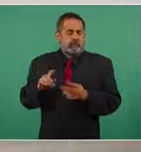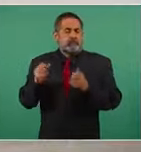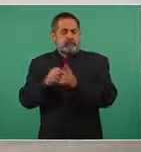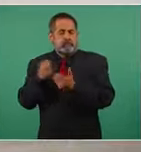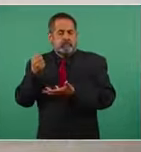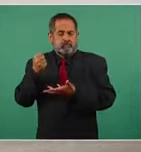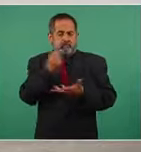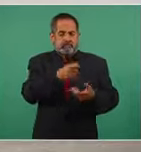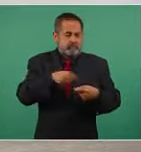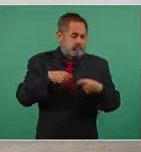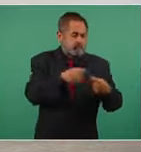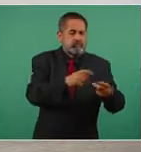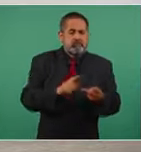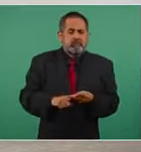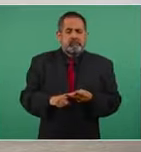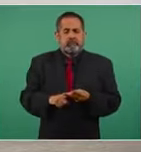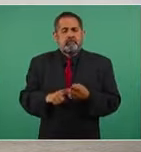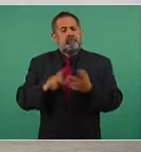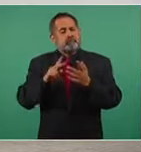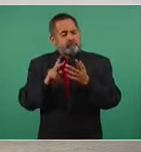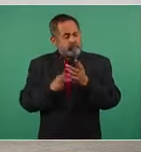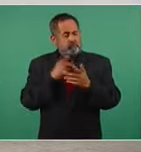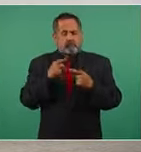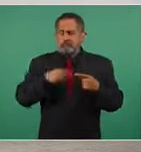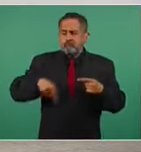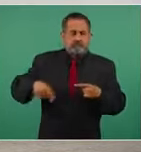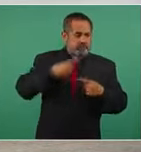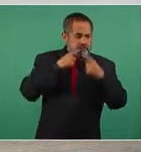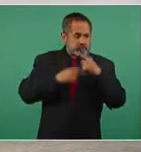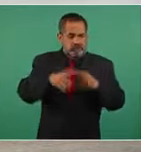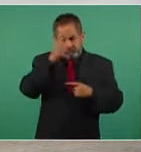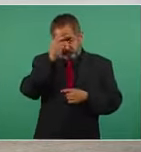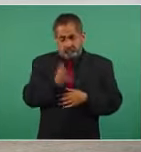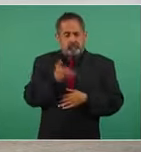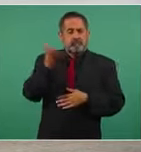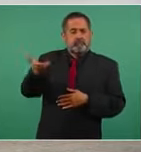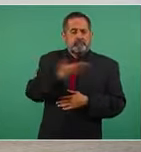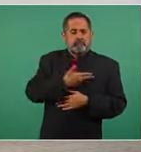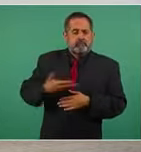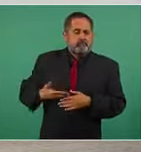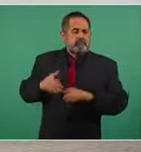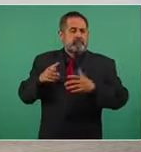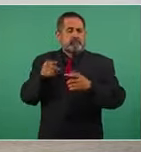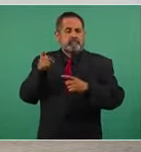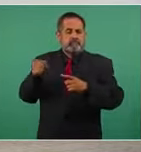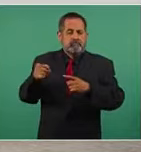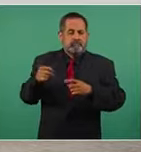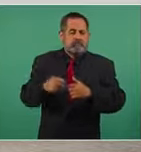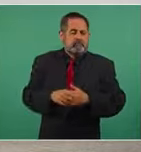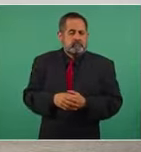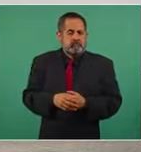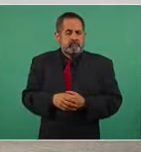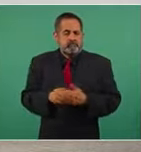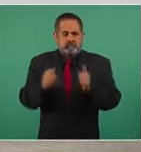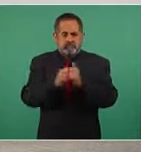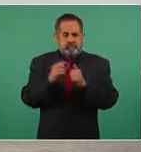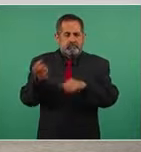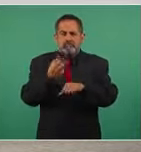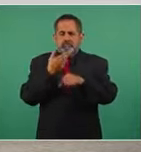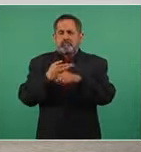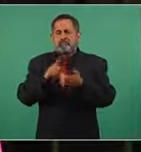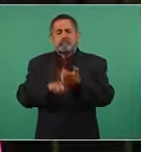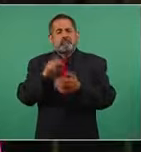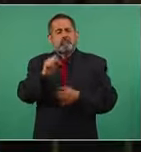financiamiento, retomando el dictamen con puntos de acuerdo por el que se solicita al Ejecutivo Federal a través de la Secretaría de